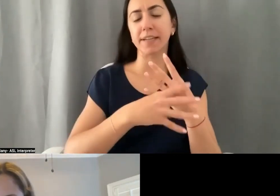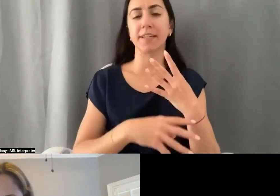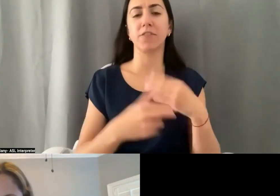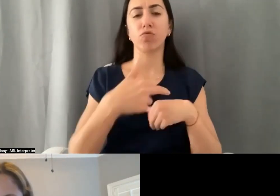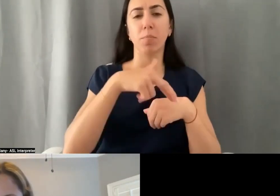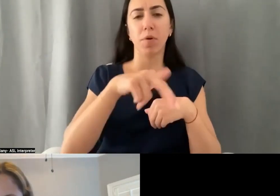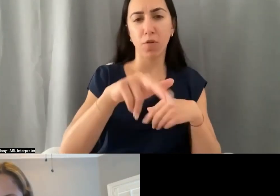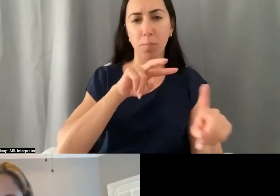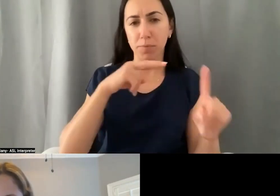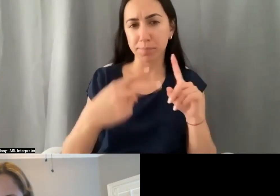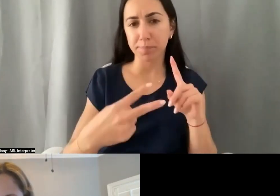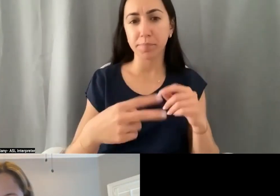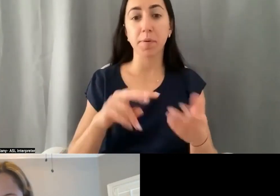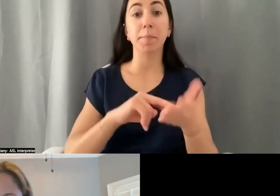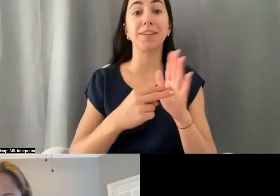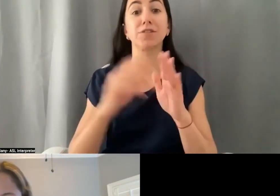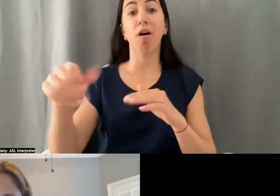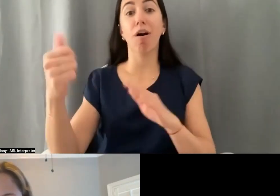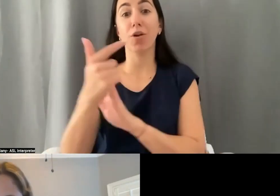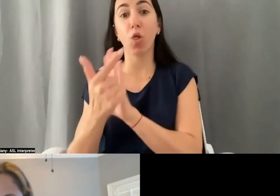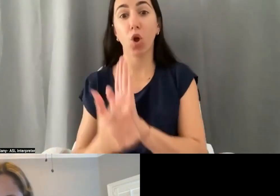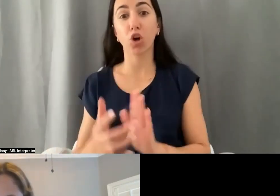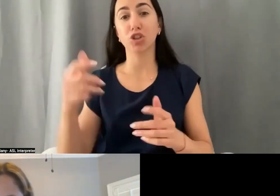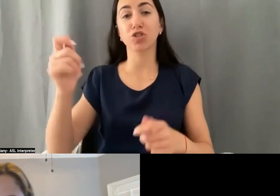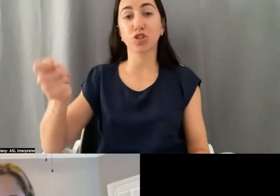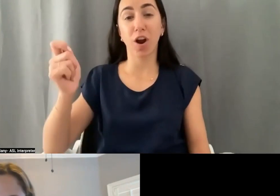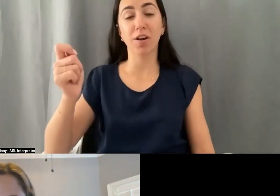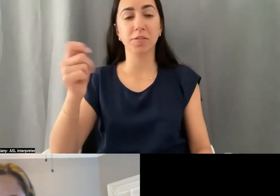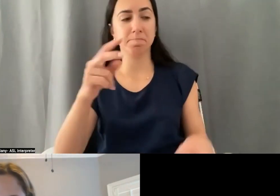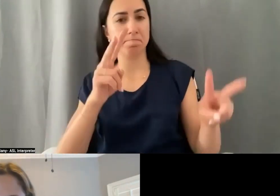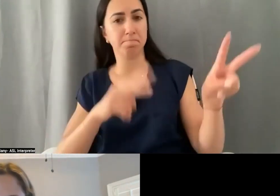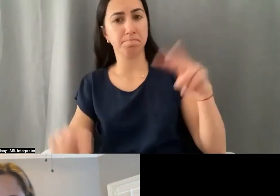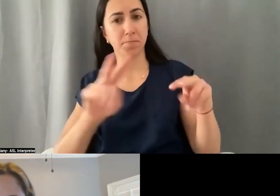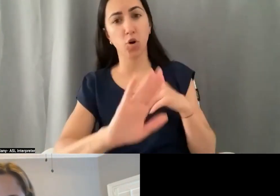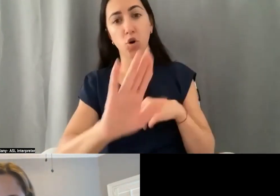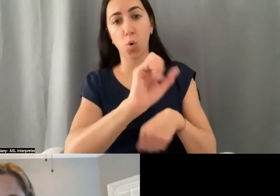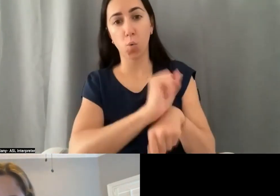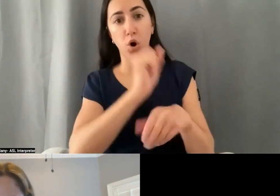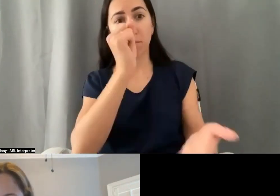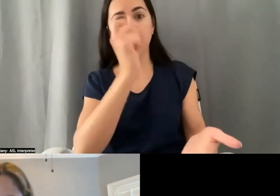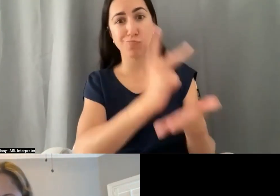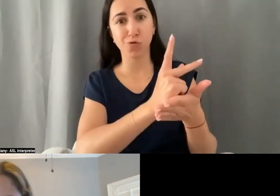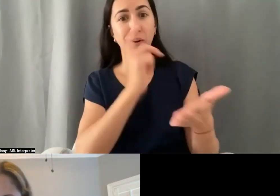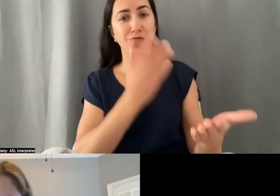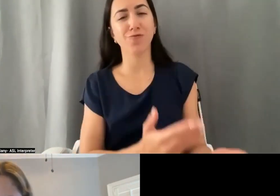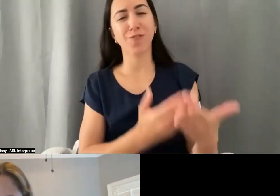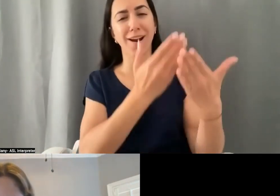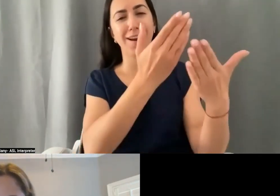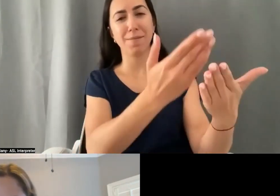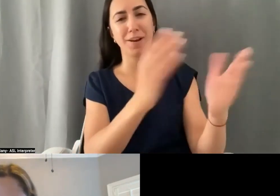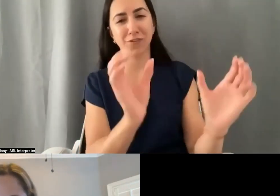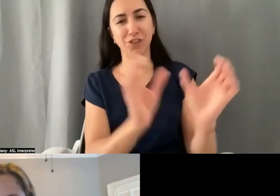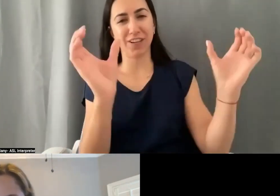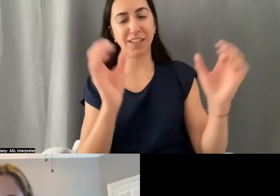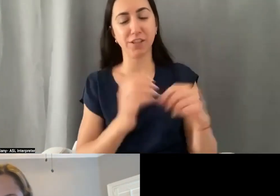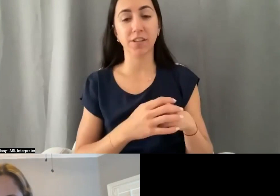persona que ha estudiado para especializarse, muchos abogados y jueces tienen que aprobarlo, evaluarlo